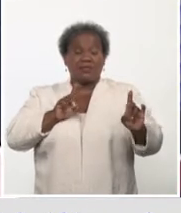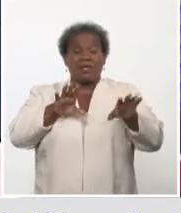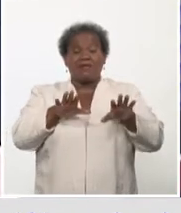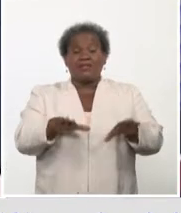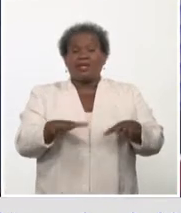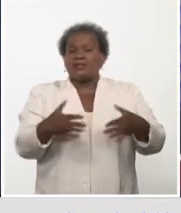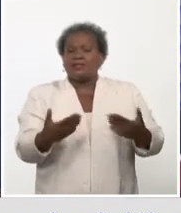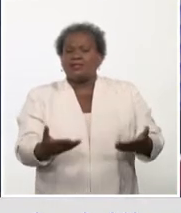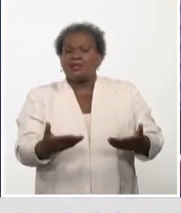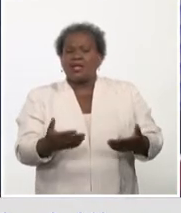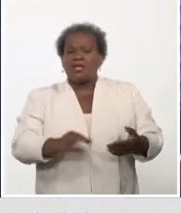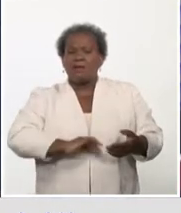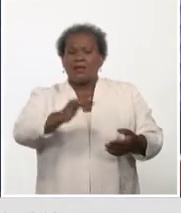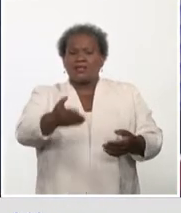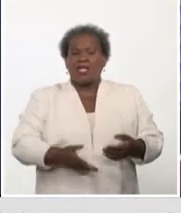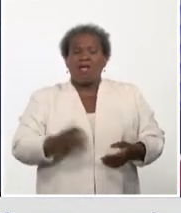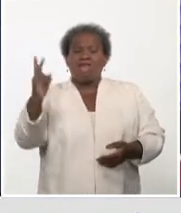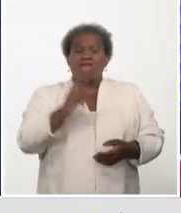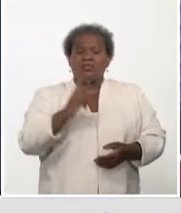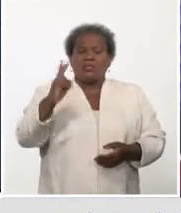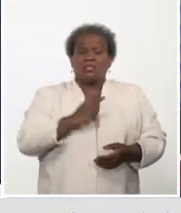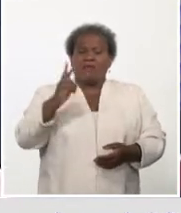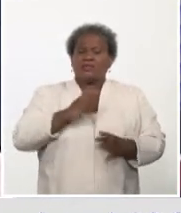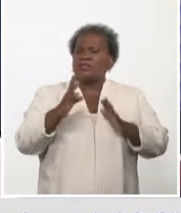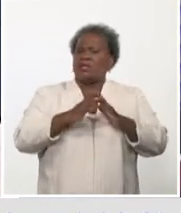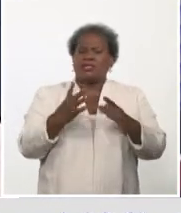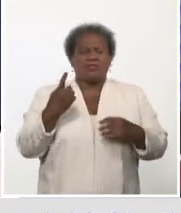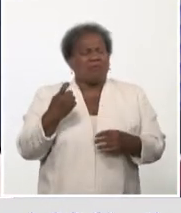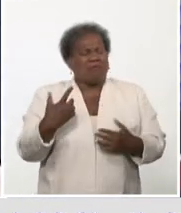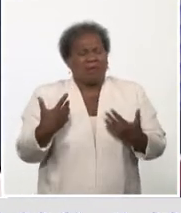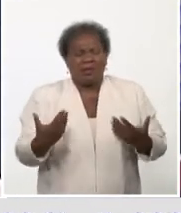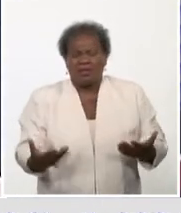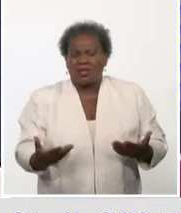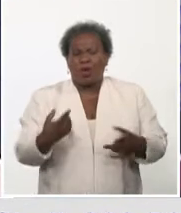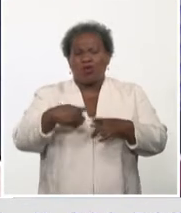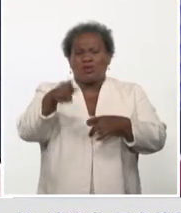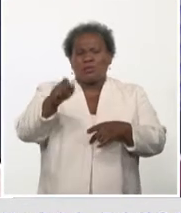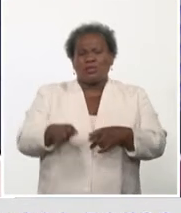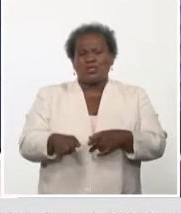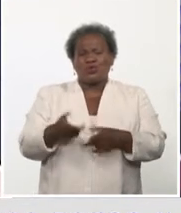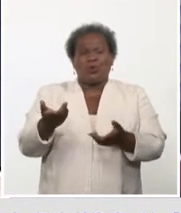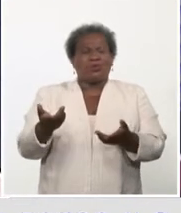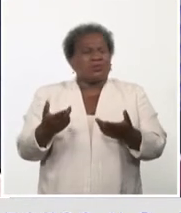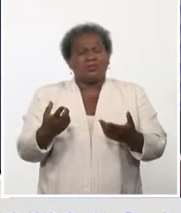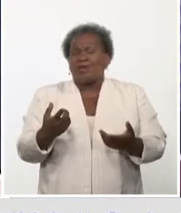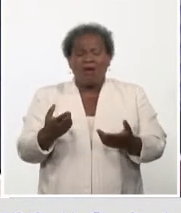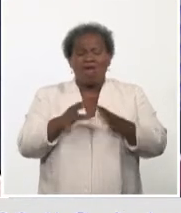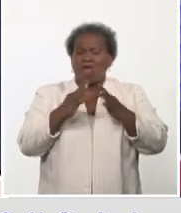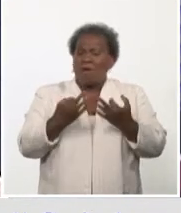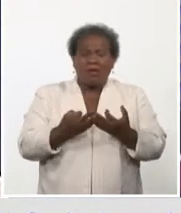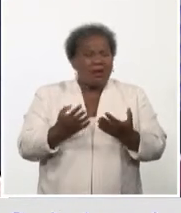las visitas innecesarias a la casa de otras personas que no tengan que ver con la familia.